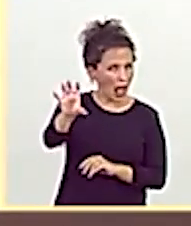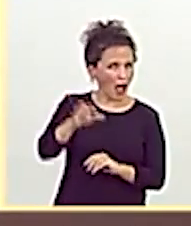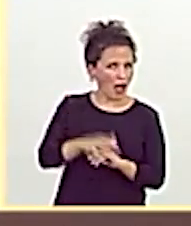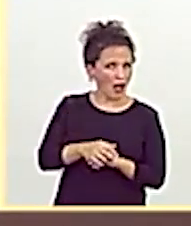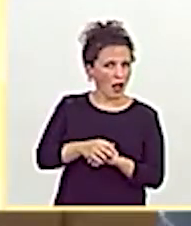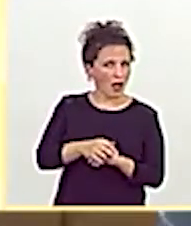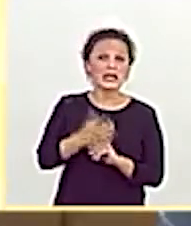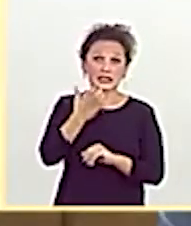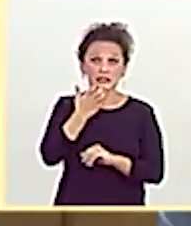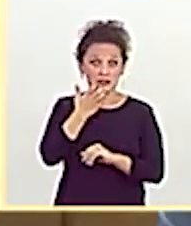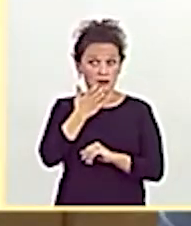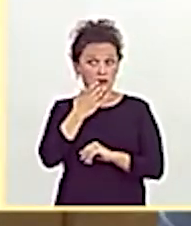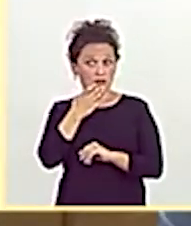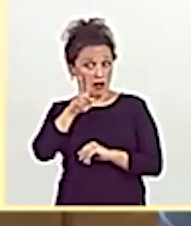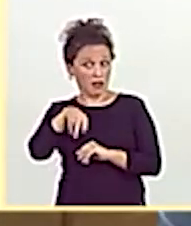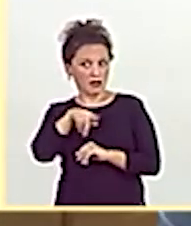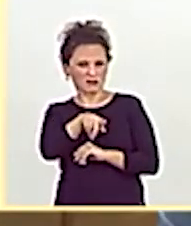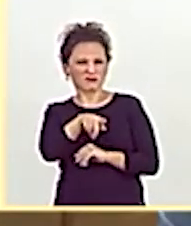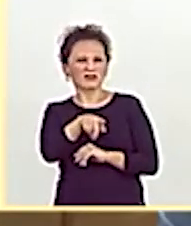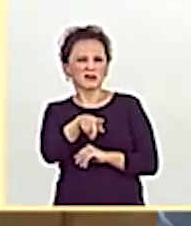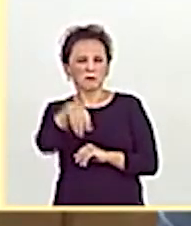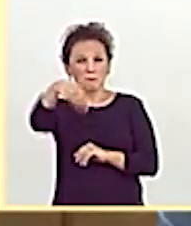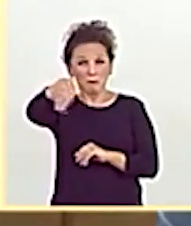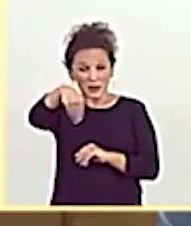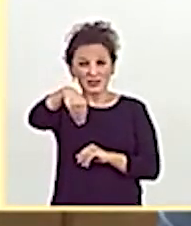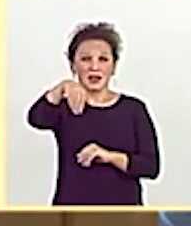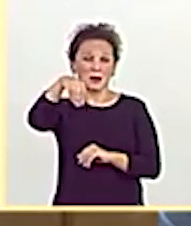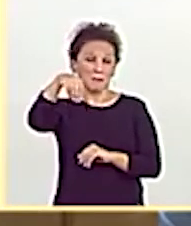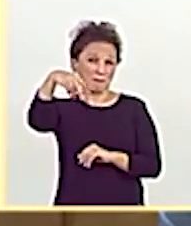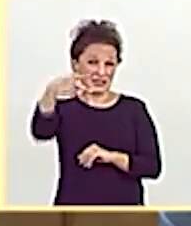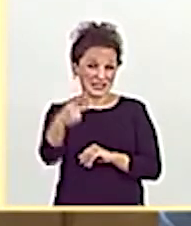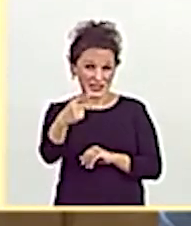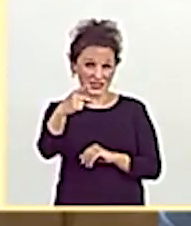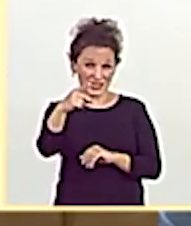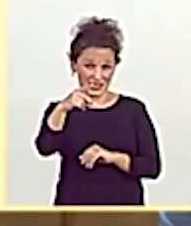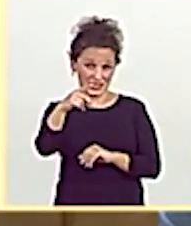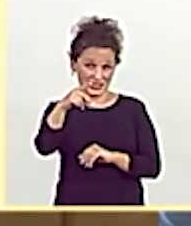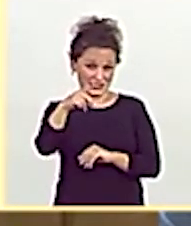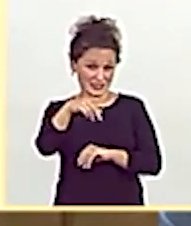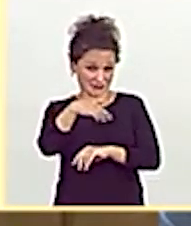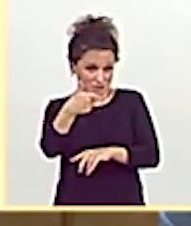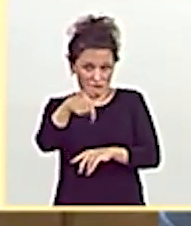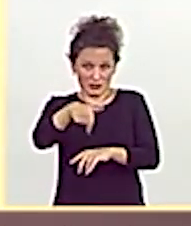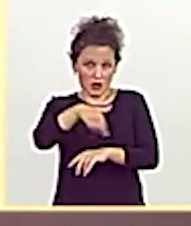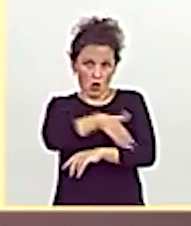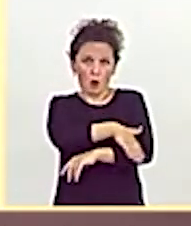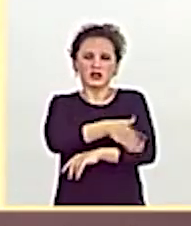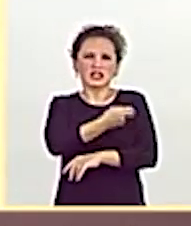Si es así, ¿qué hace usted siendo vicepresidente del Gobierno del Reino de España?